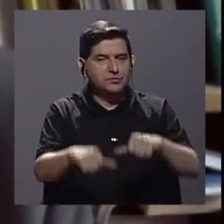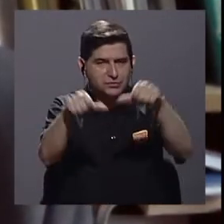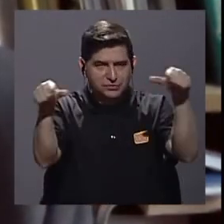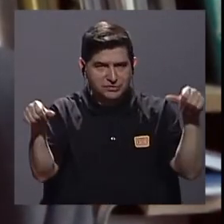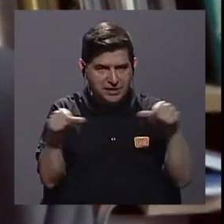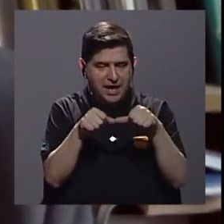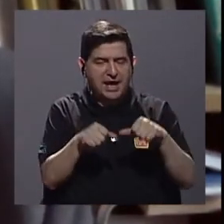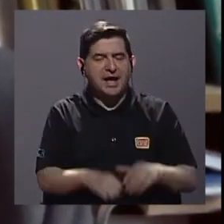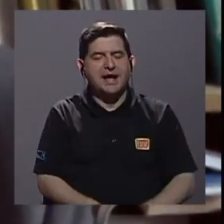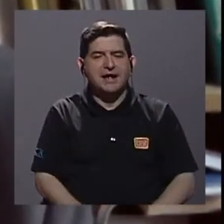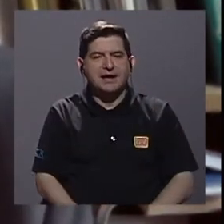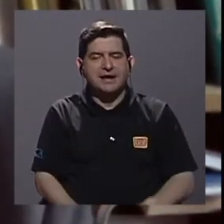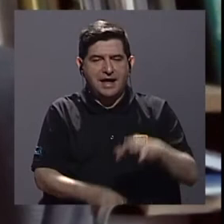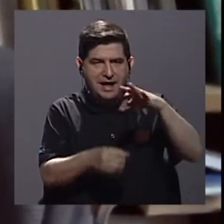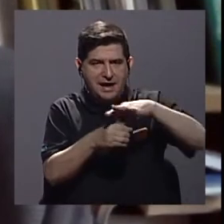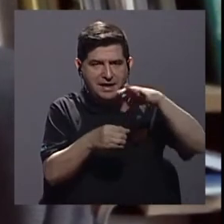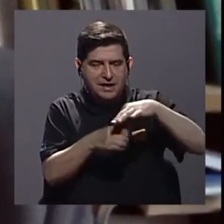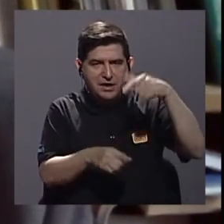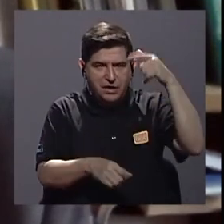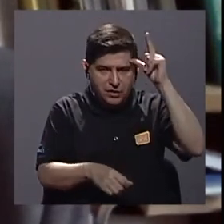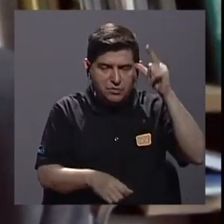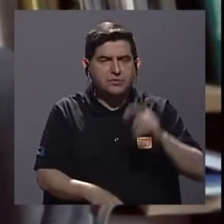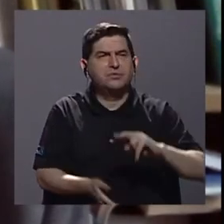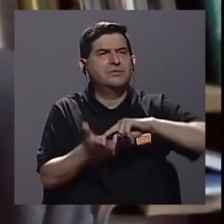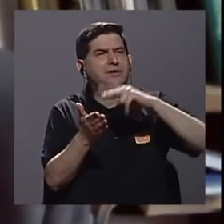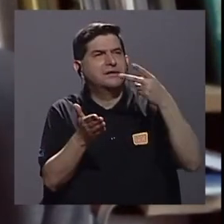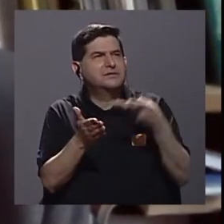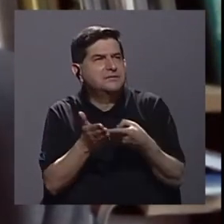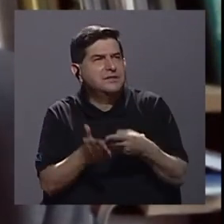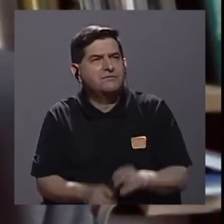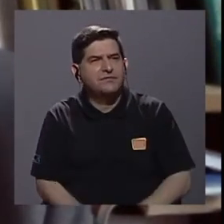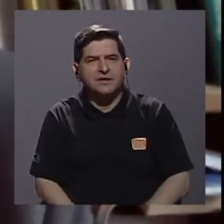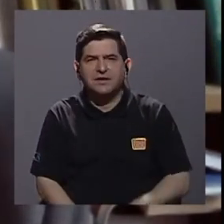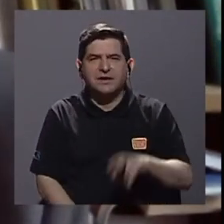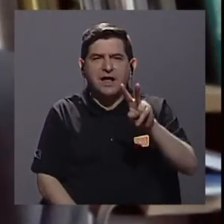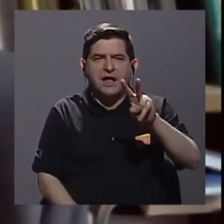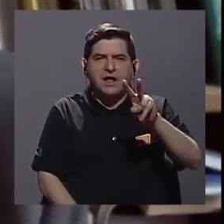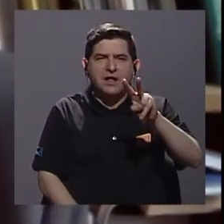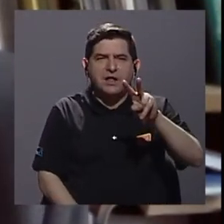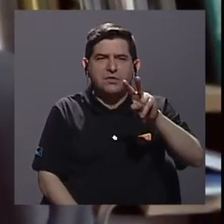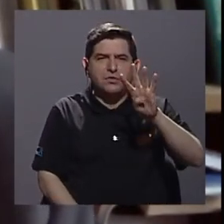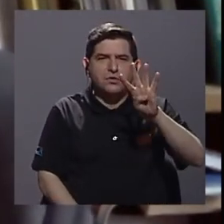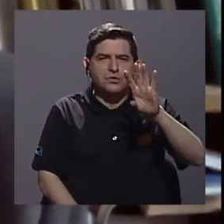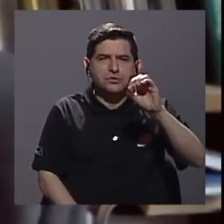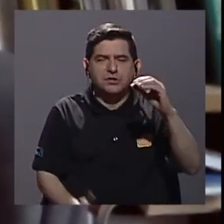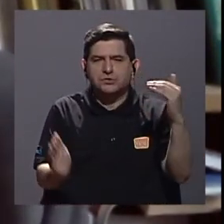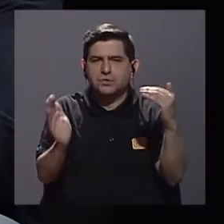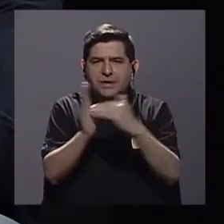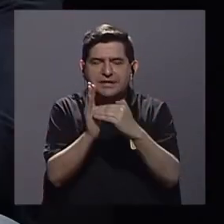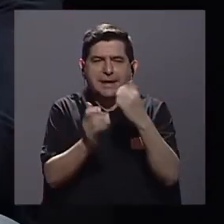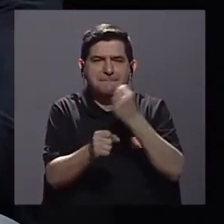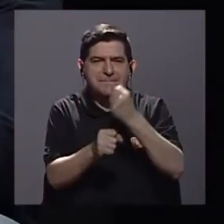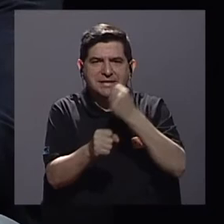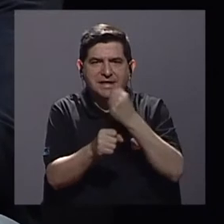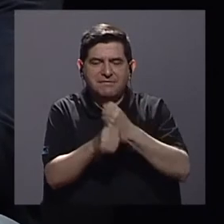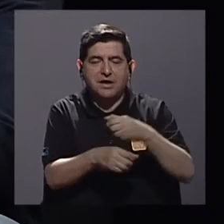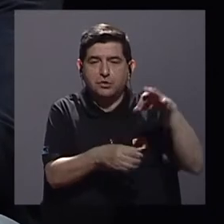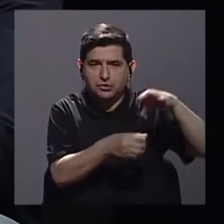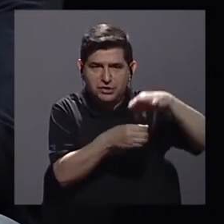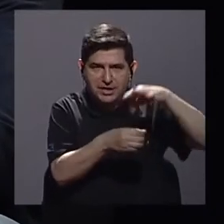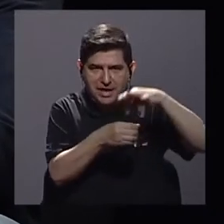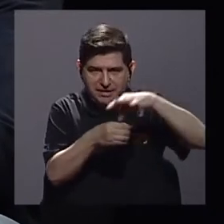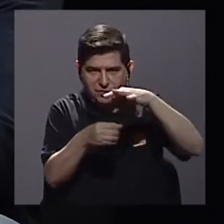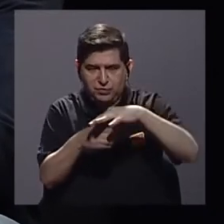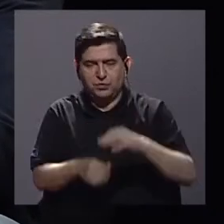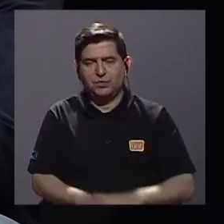agropecuario. Estamos hablando de más de 240 mil empleos en la agricultura. Eso es